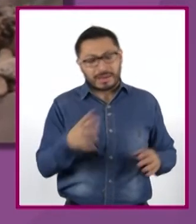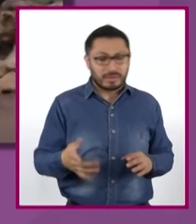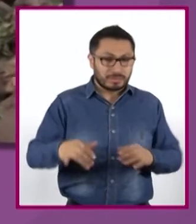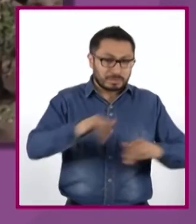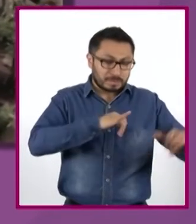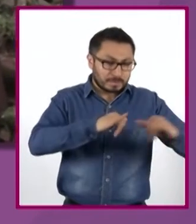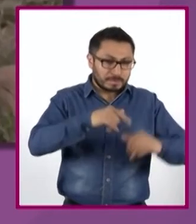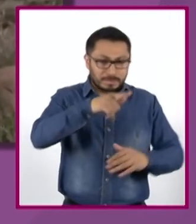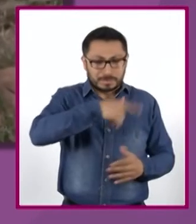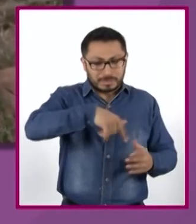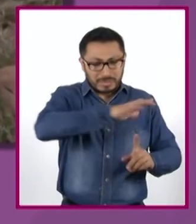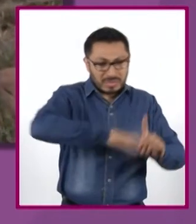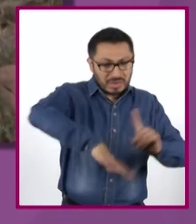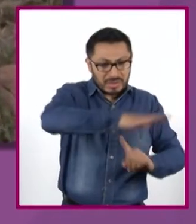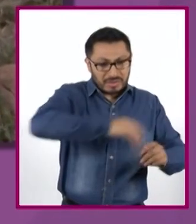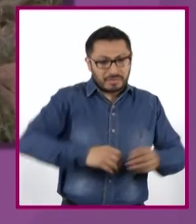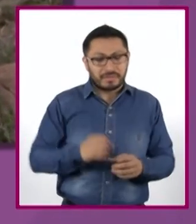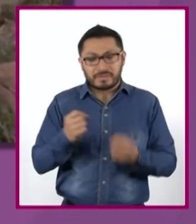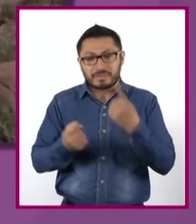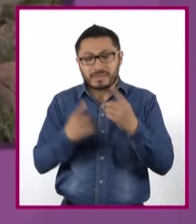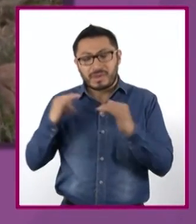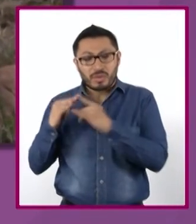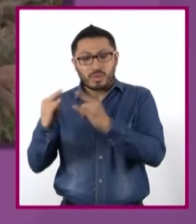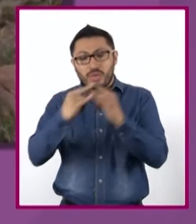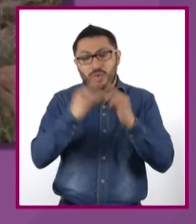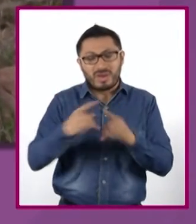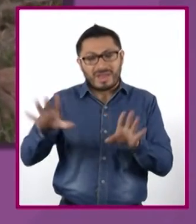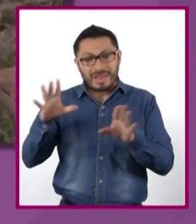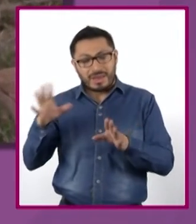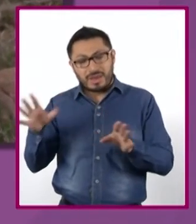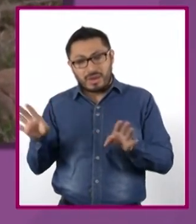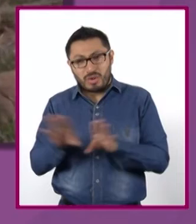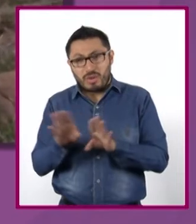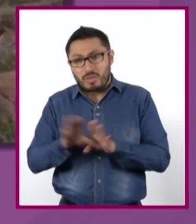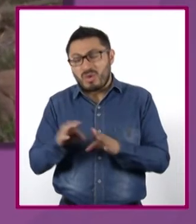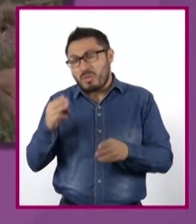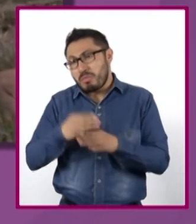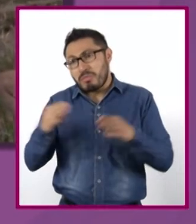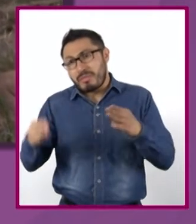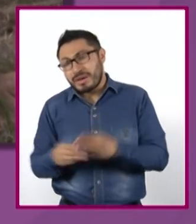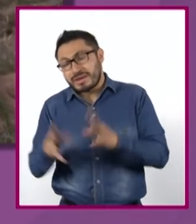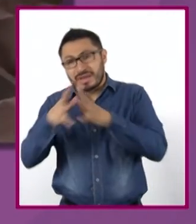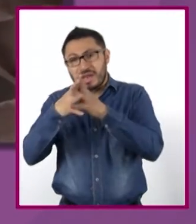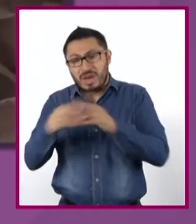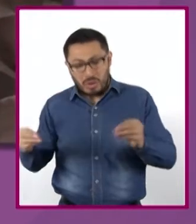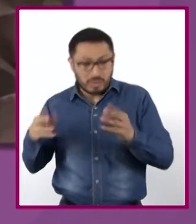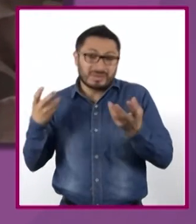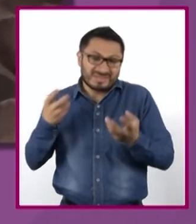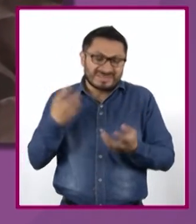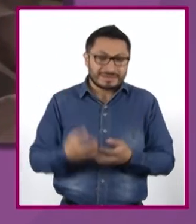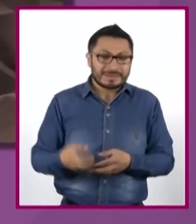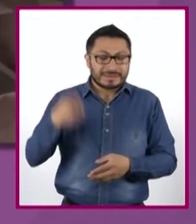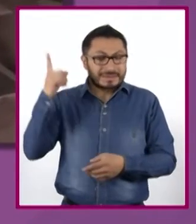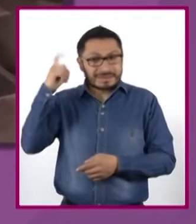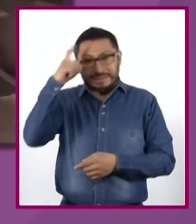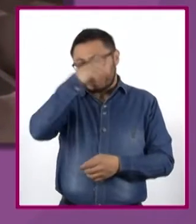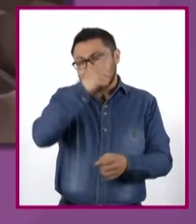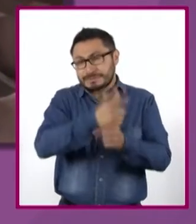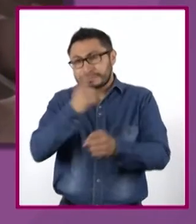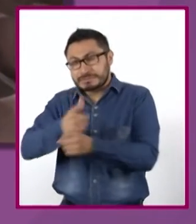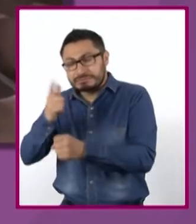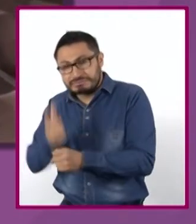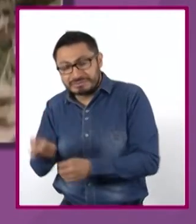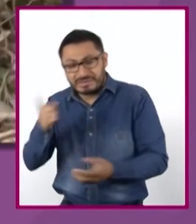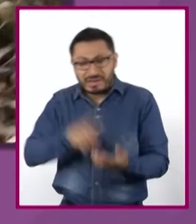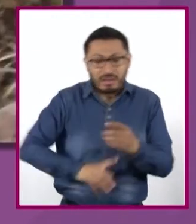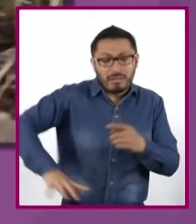que lo rodean. Las chozas en los campamentos eran de materiales perecederos intransportables, por lo que es difícil encontrar sus señales en